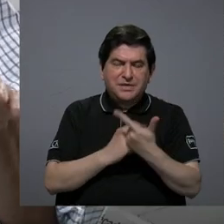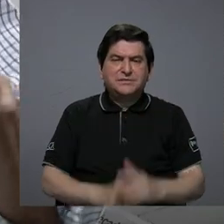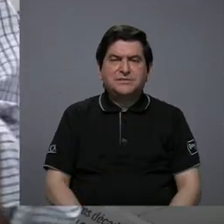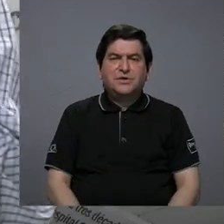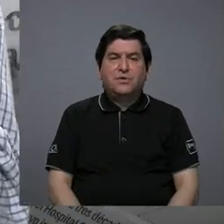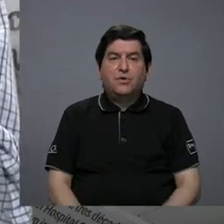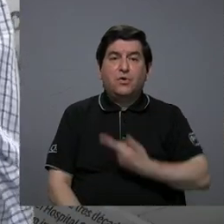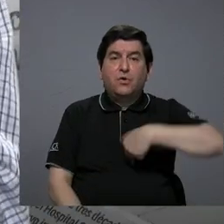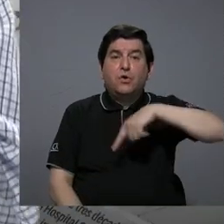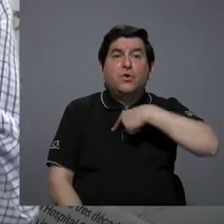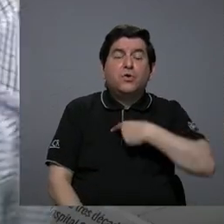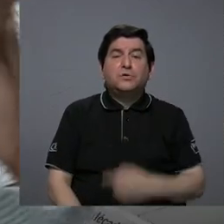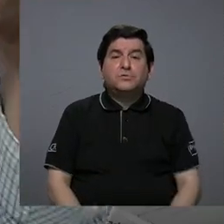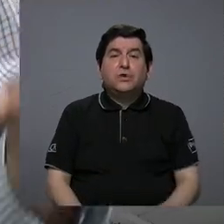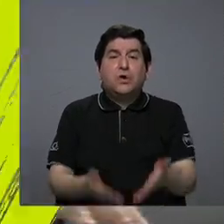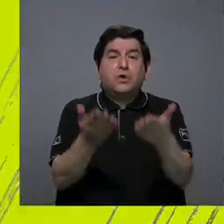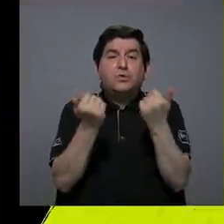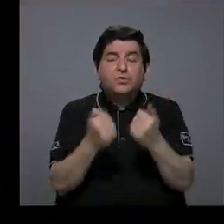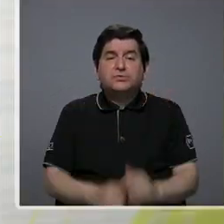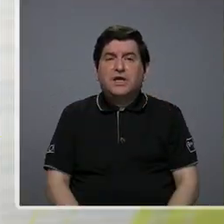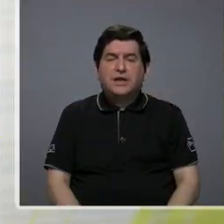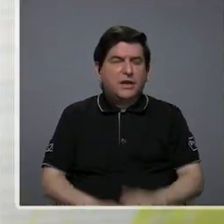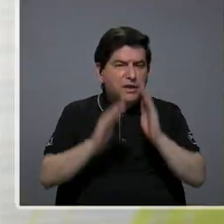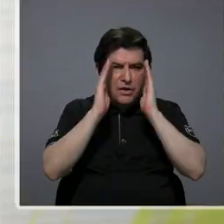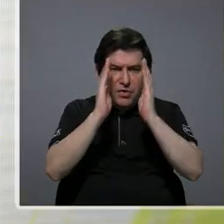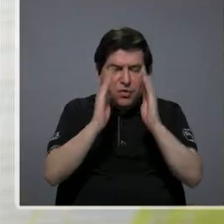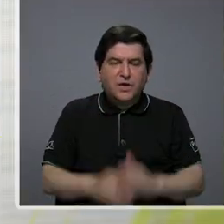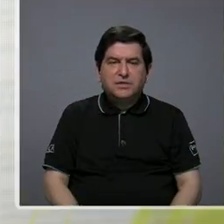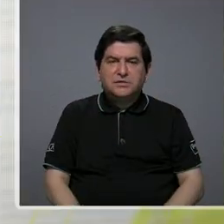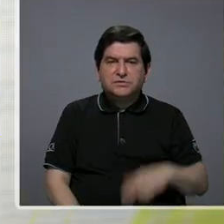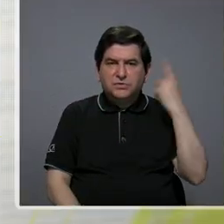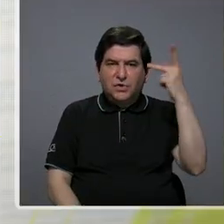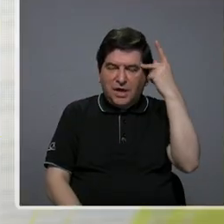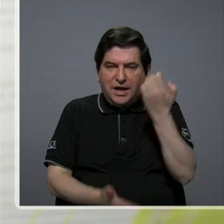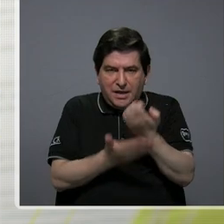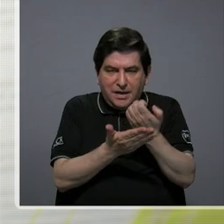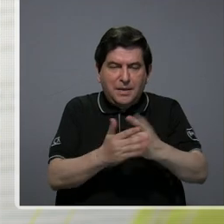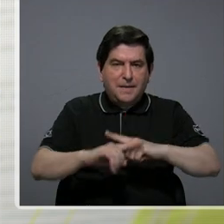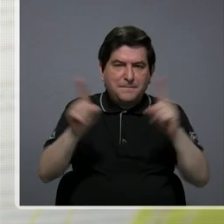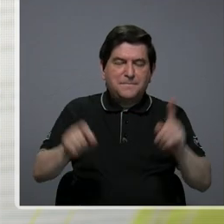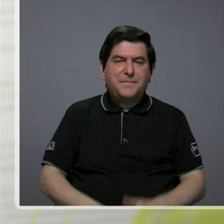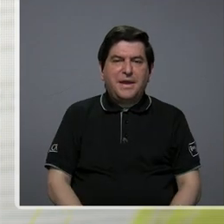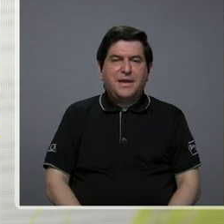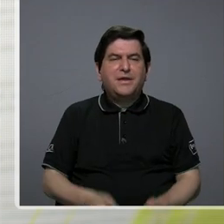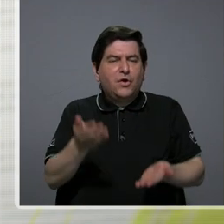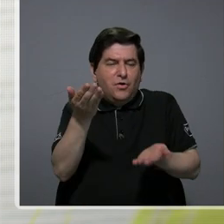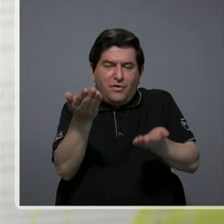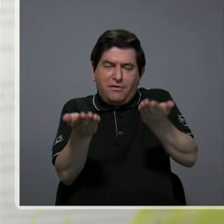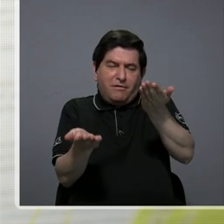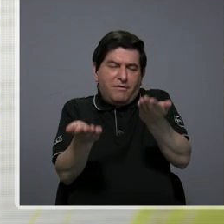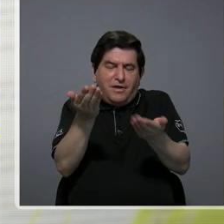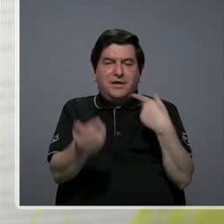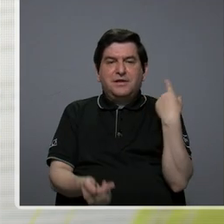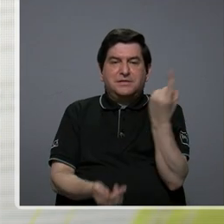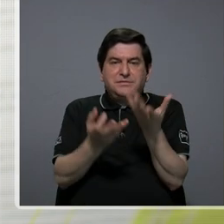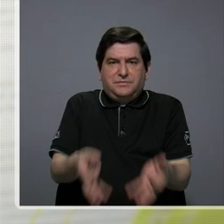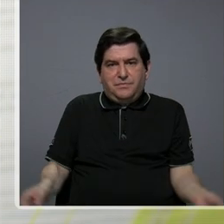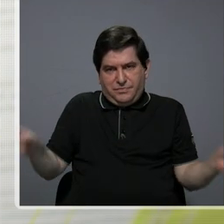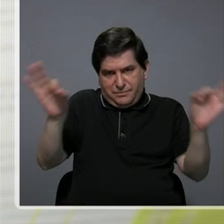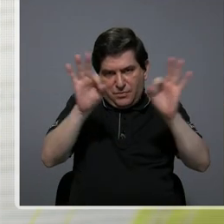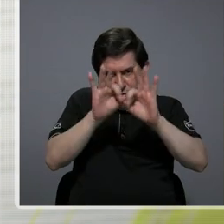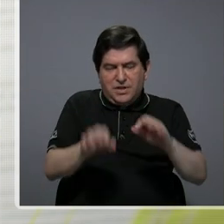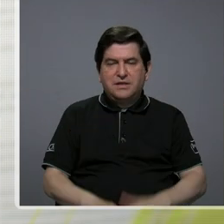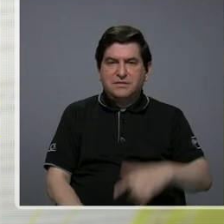llamando a un descuido a la política fiscal, pero la necesidad de un balance siempre es imprescindible.